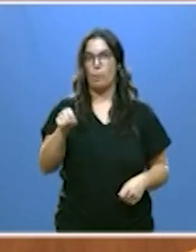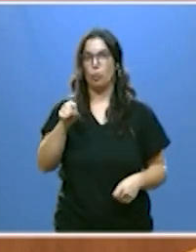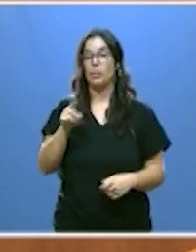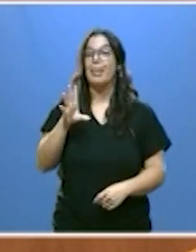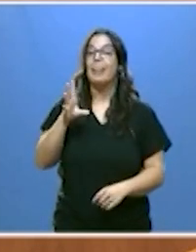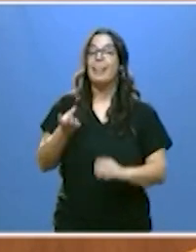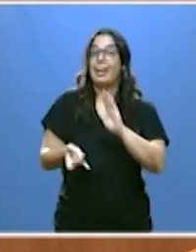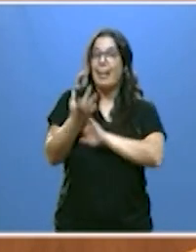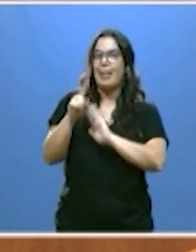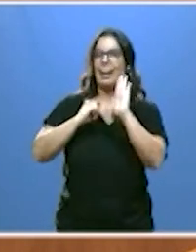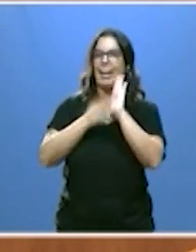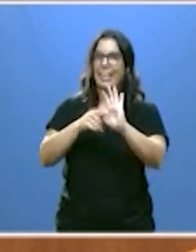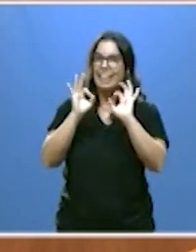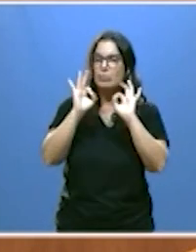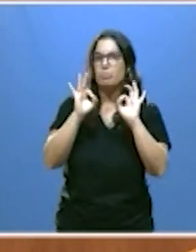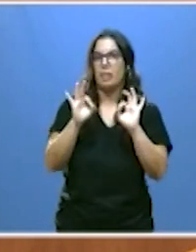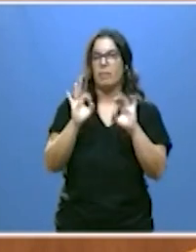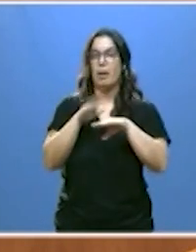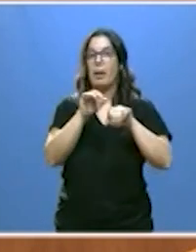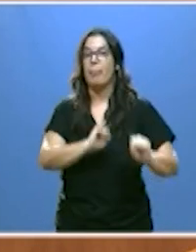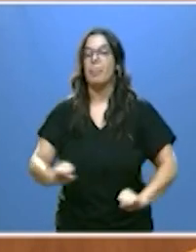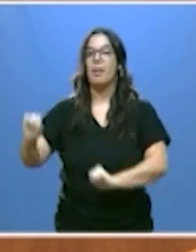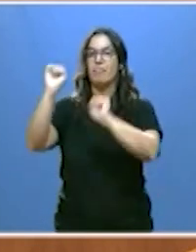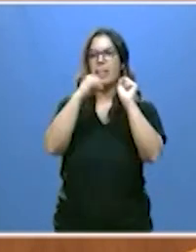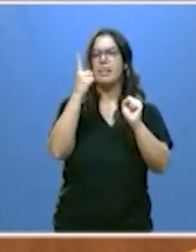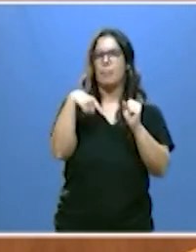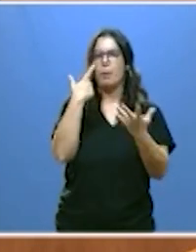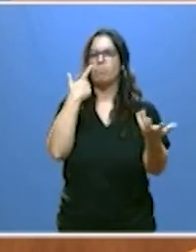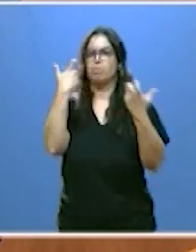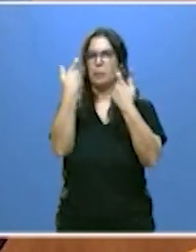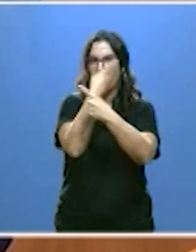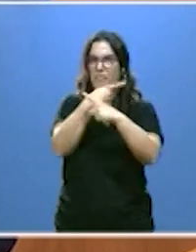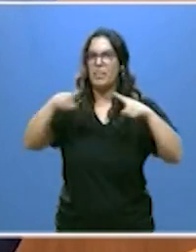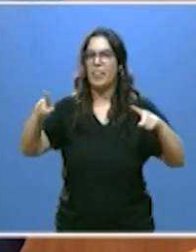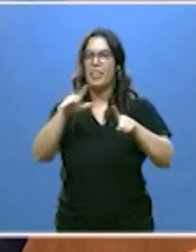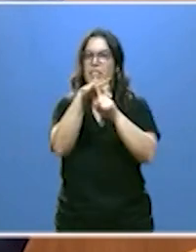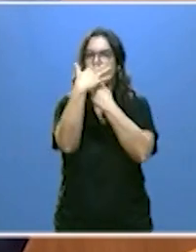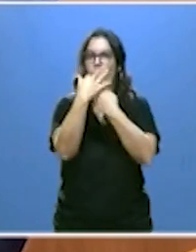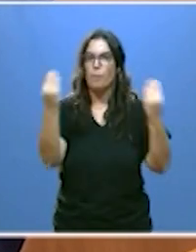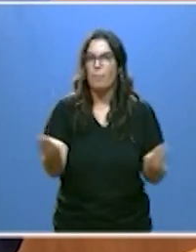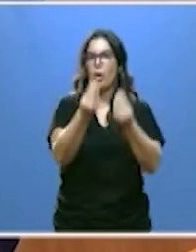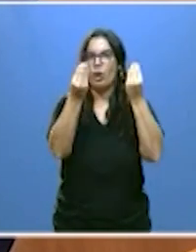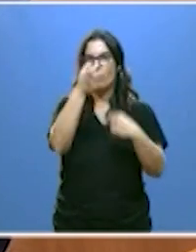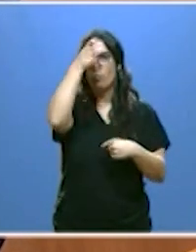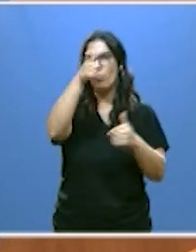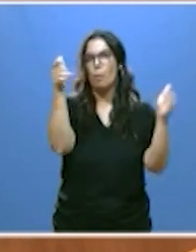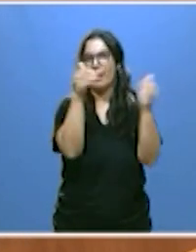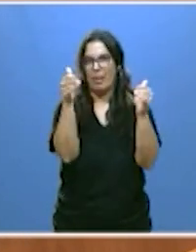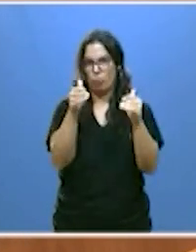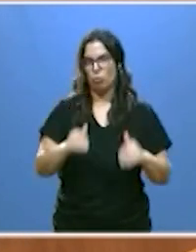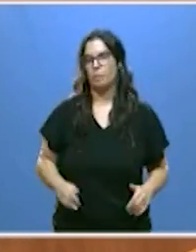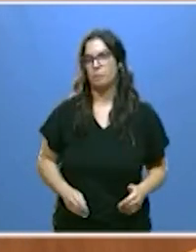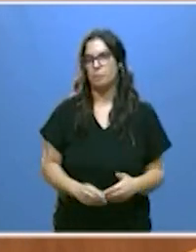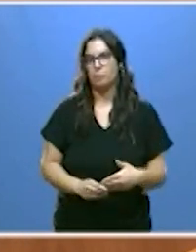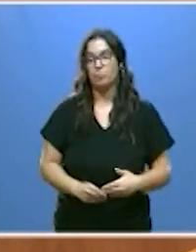legislación específica que defienda y diferencie y mejore la situación de los pequeños municipios